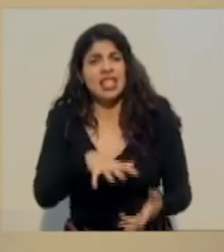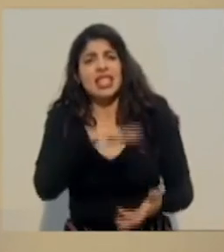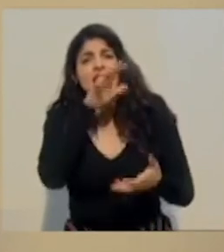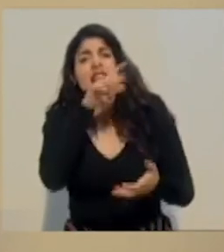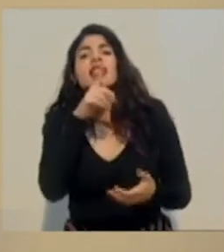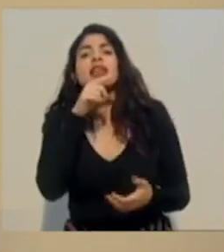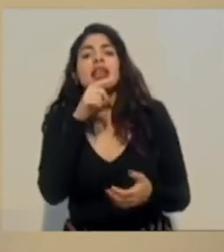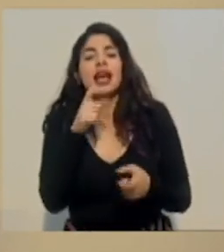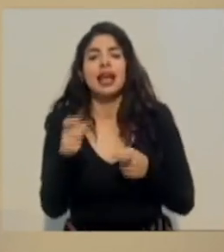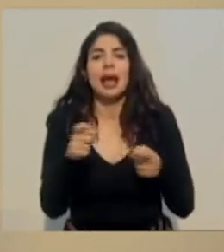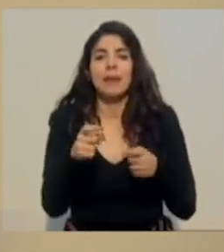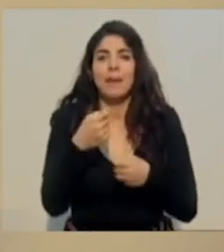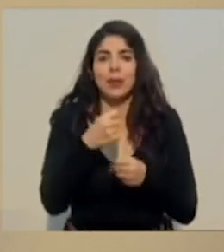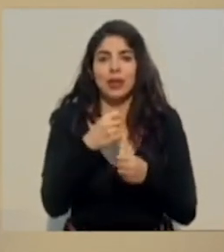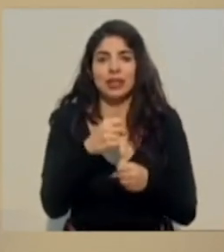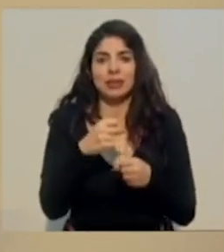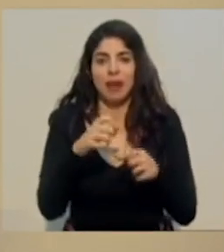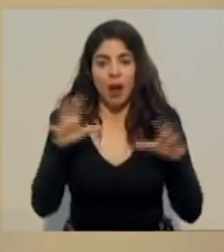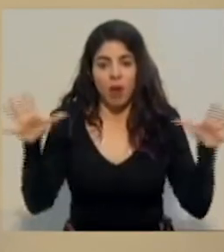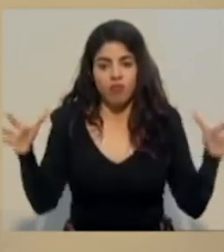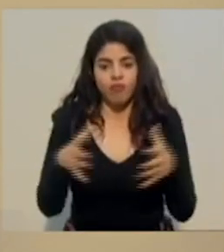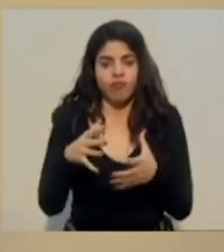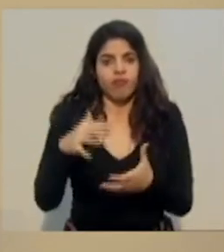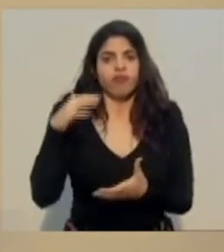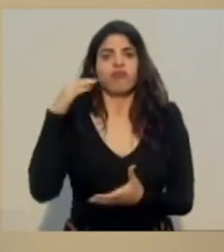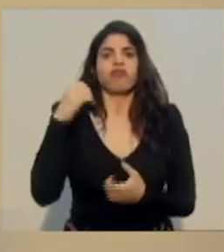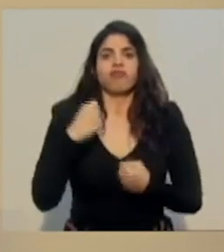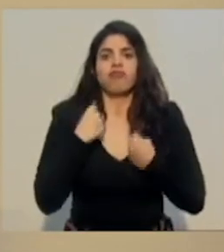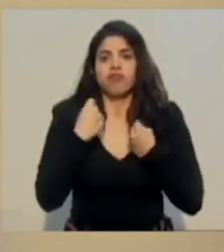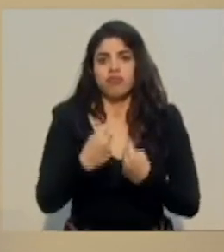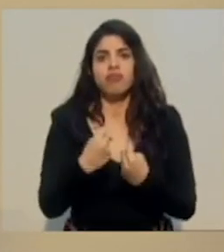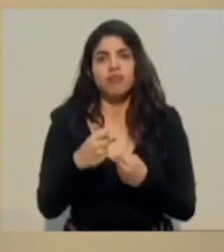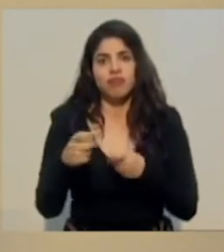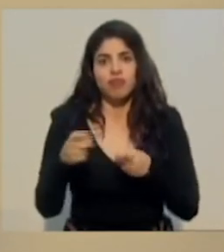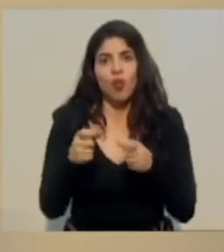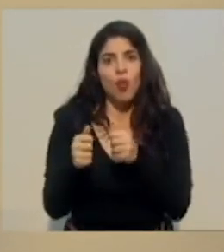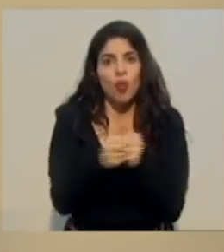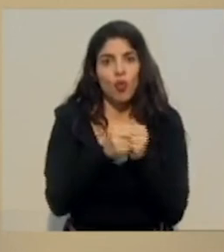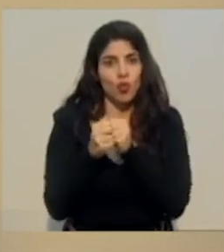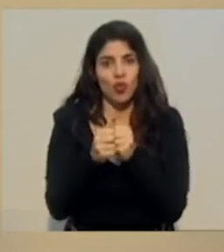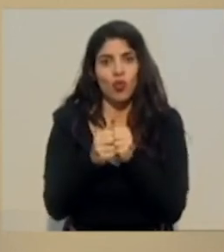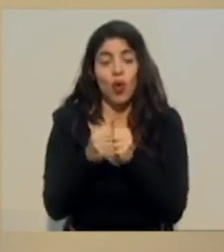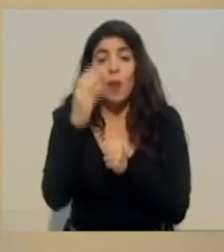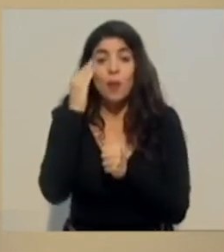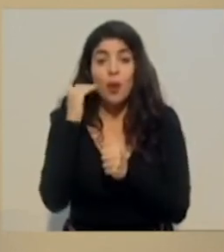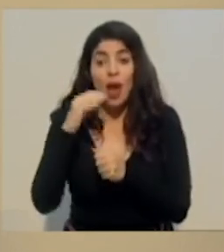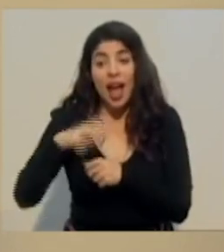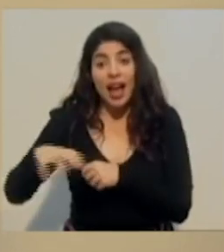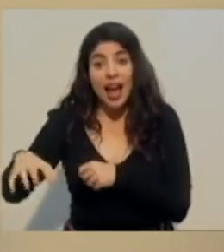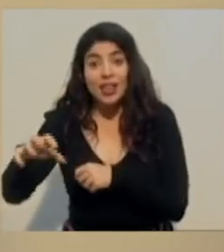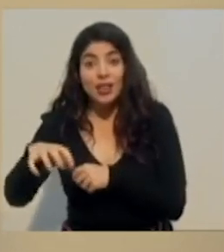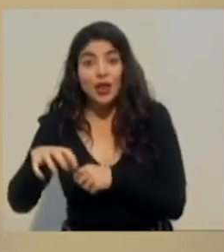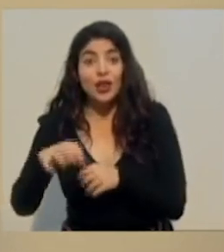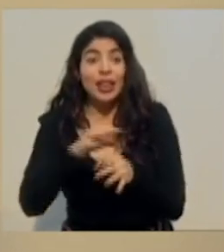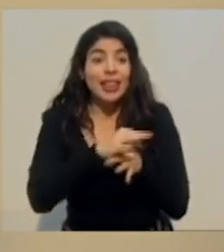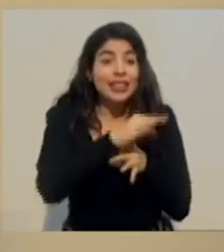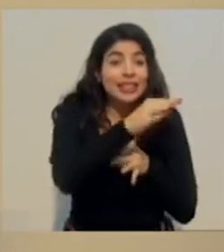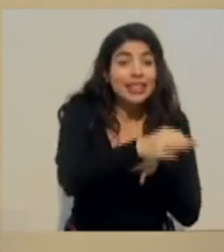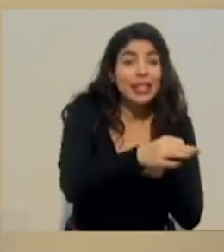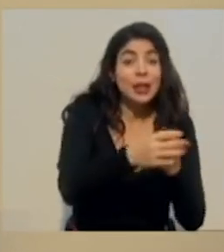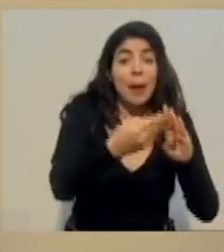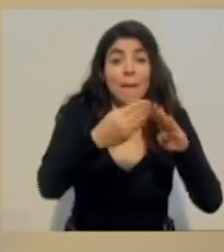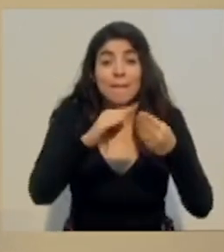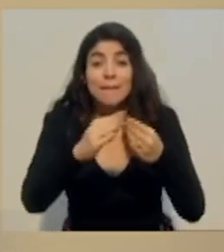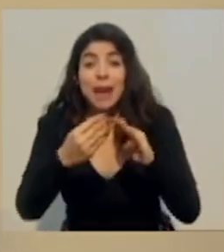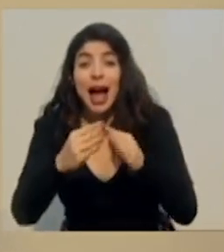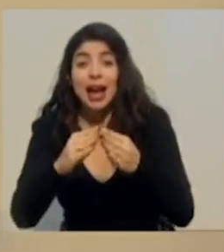en esta acción conjunta, ¿verdad? Porque son dentro del cantón, del distrito, del barrio,